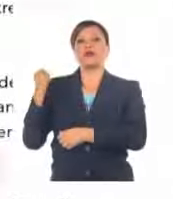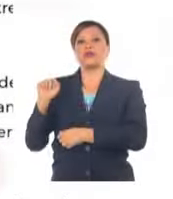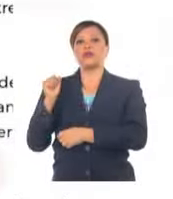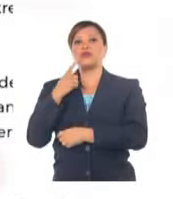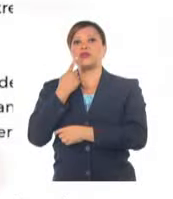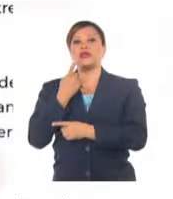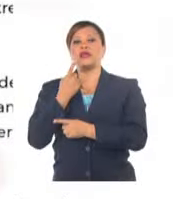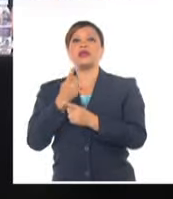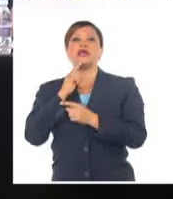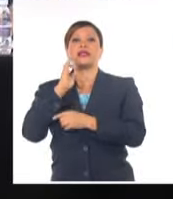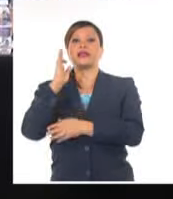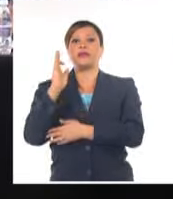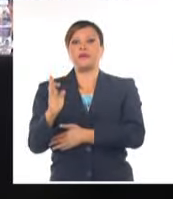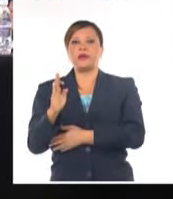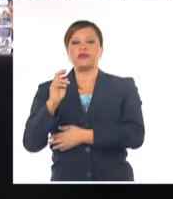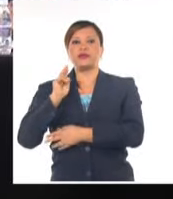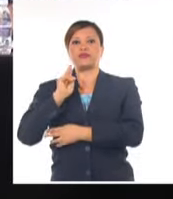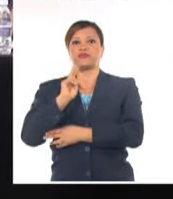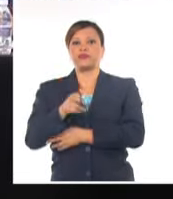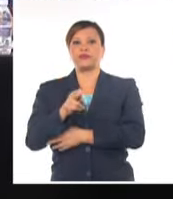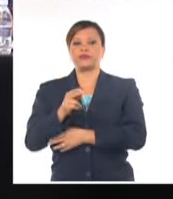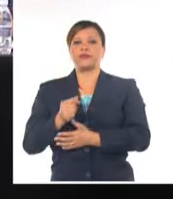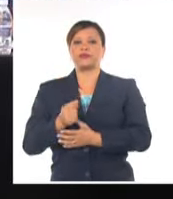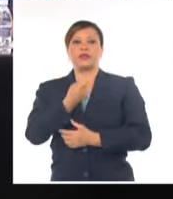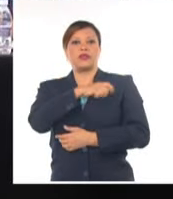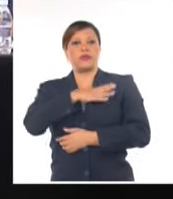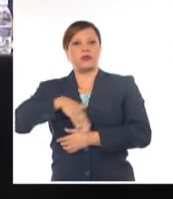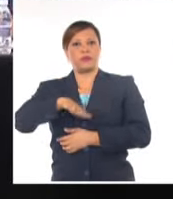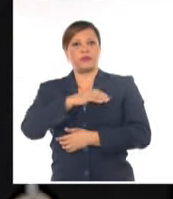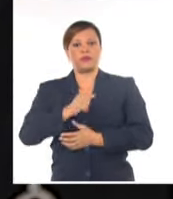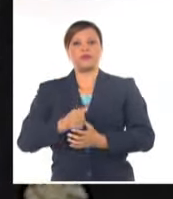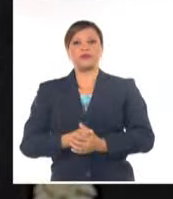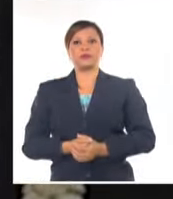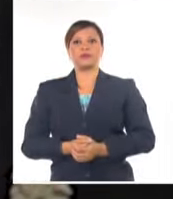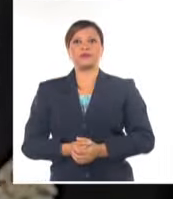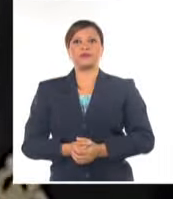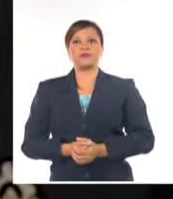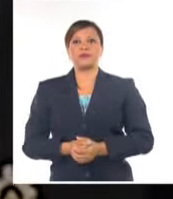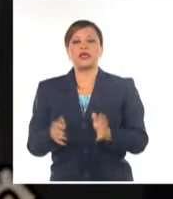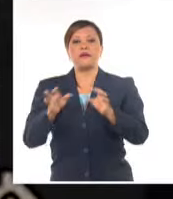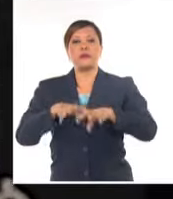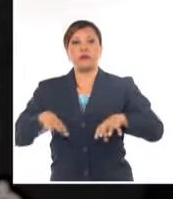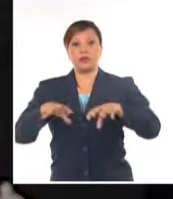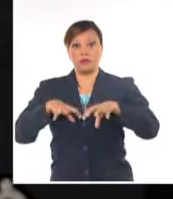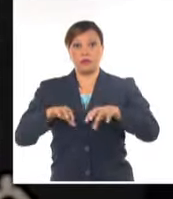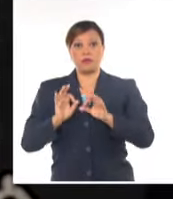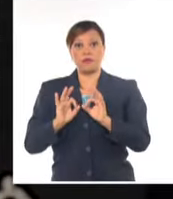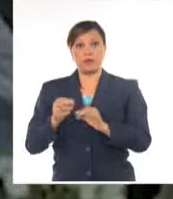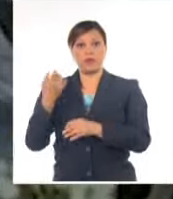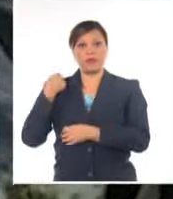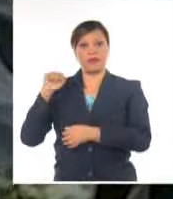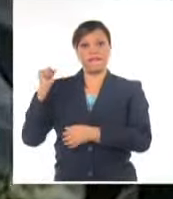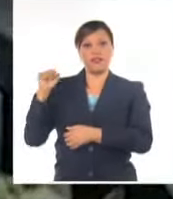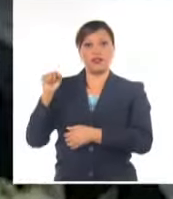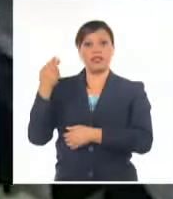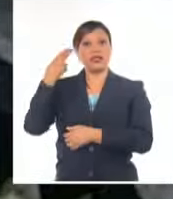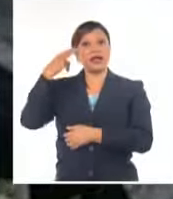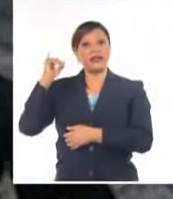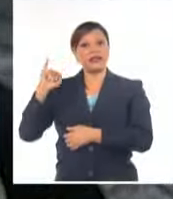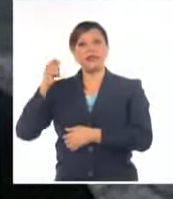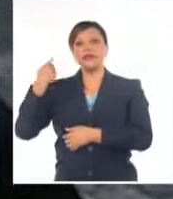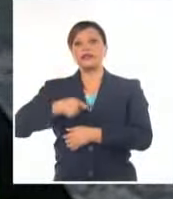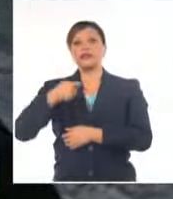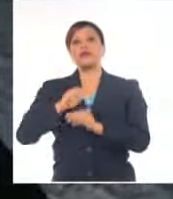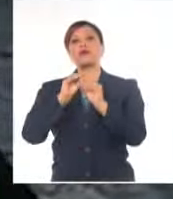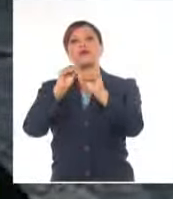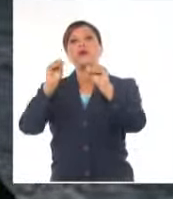el respeto a la autodeterminación de los pueblos por la situación de violencia en la insula caribeña se tomó la decisión de convocar a